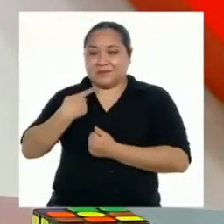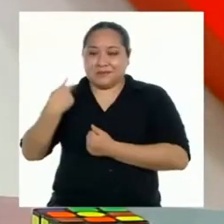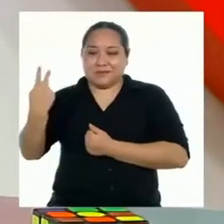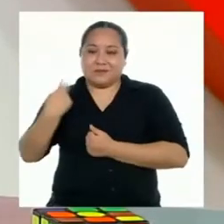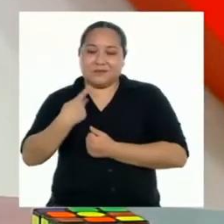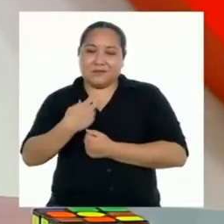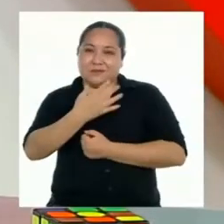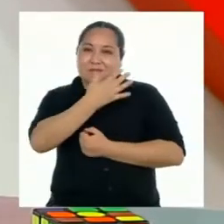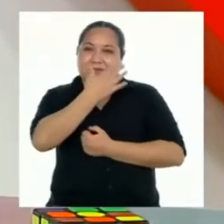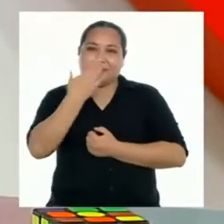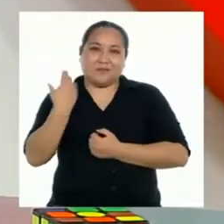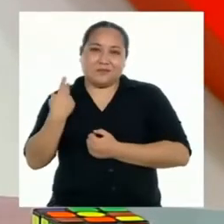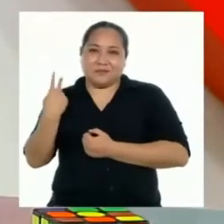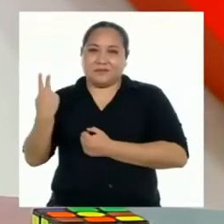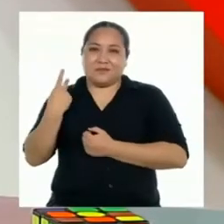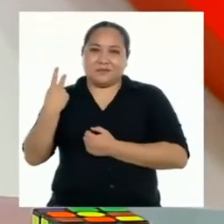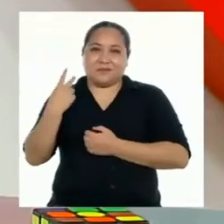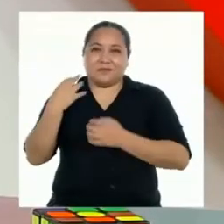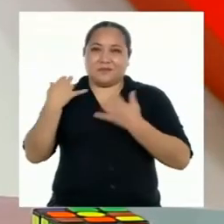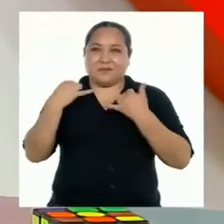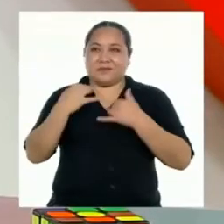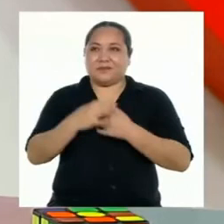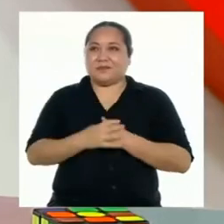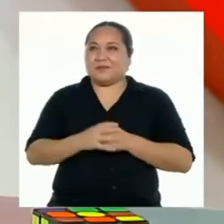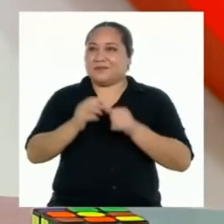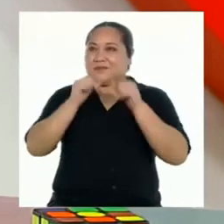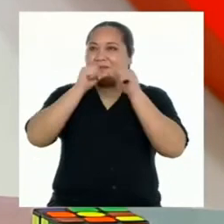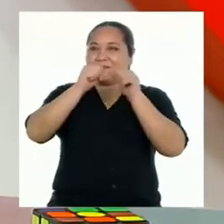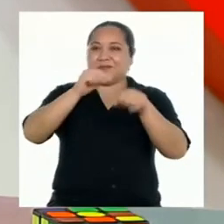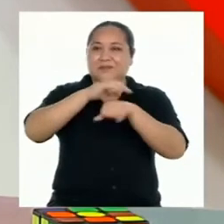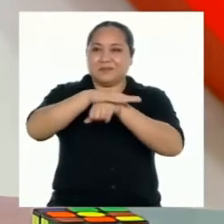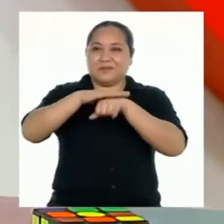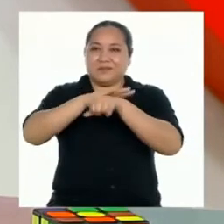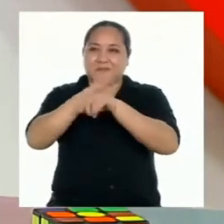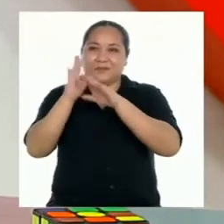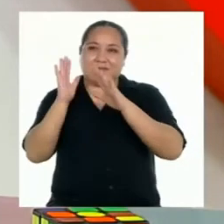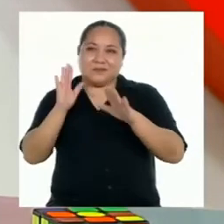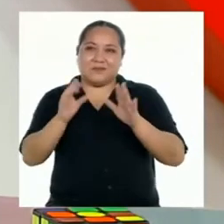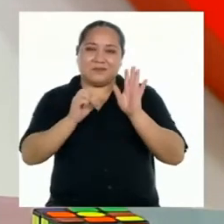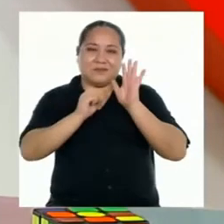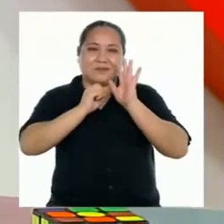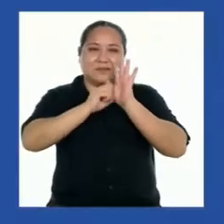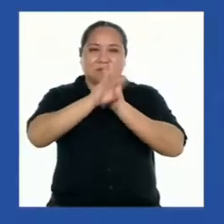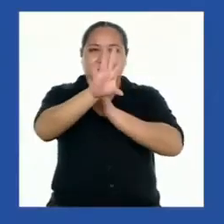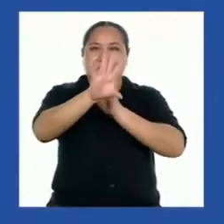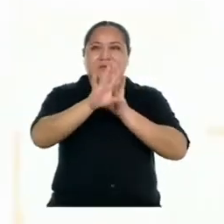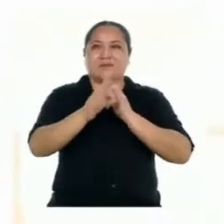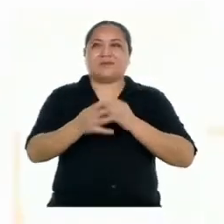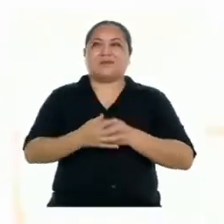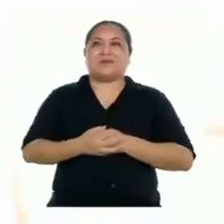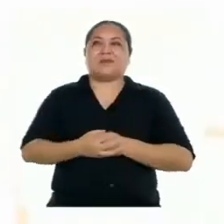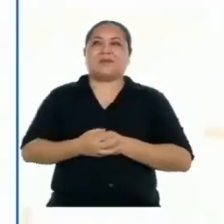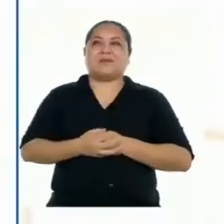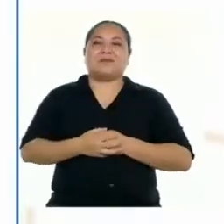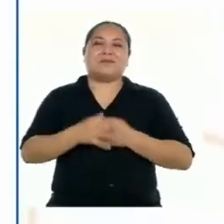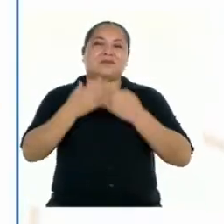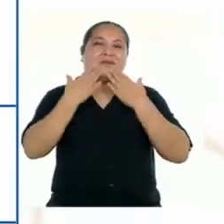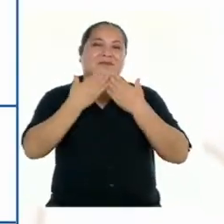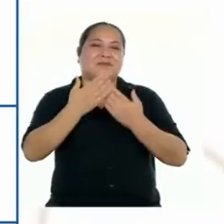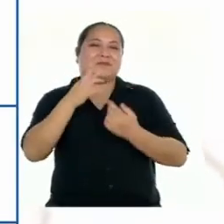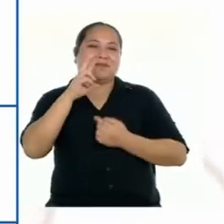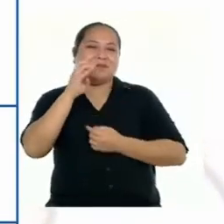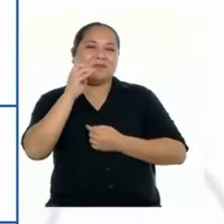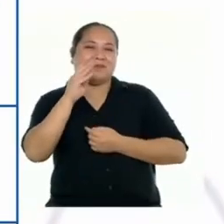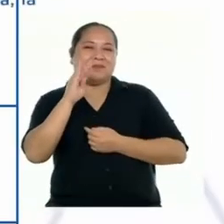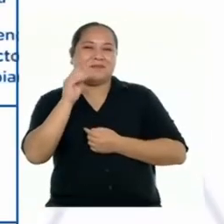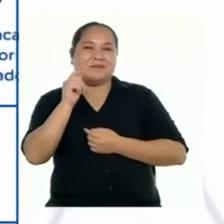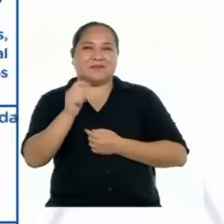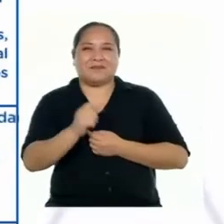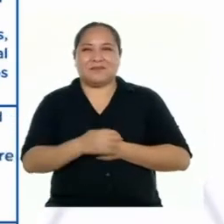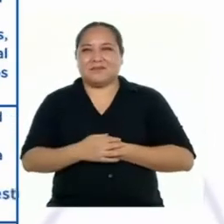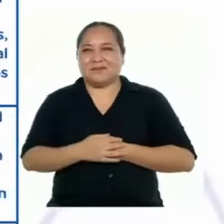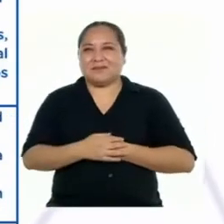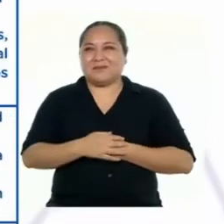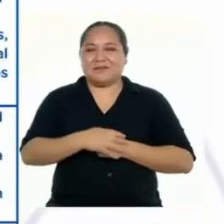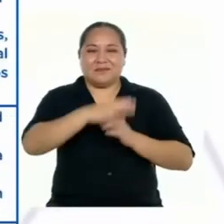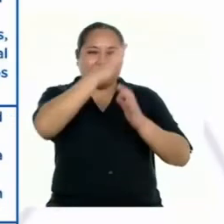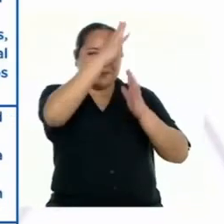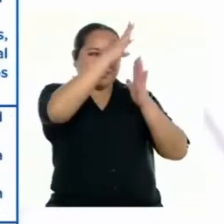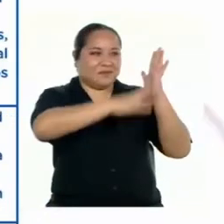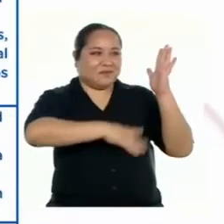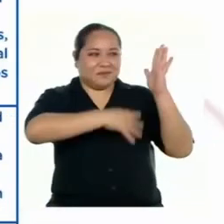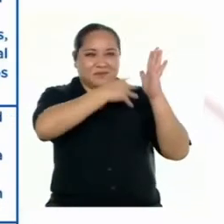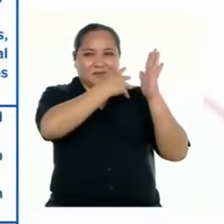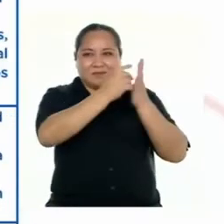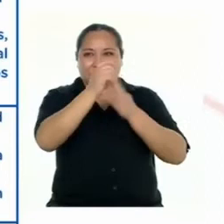Somos la mejor dupla. Sigamos con el plan de escritura, proyectando cuadro. Gracias, Rebo. En el plan de